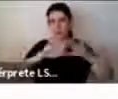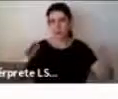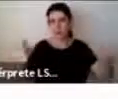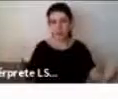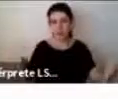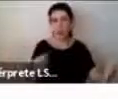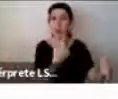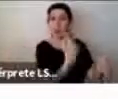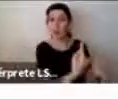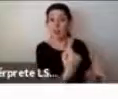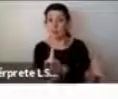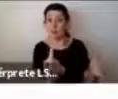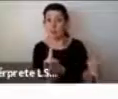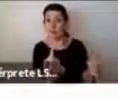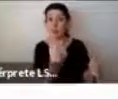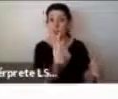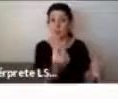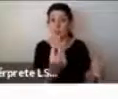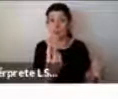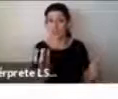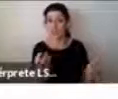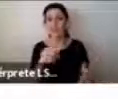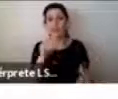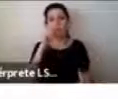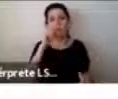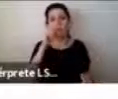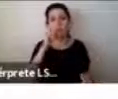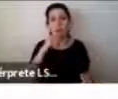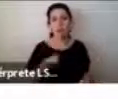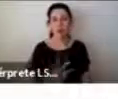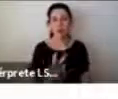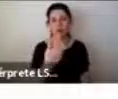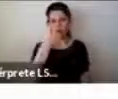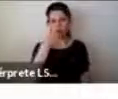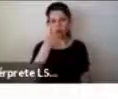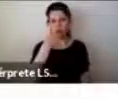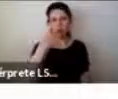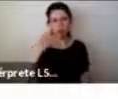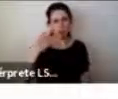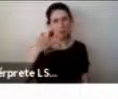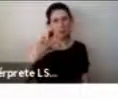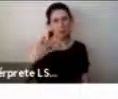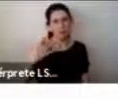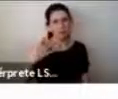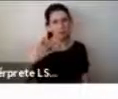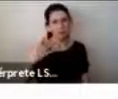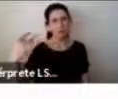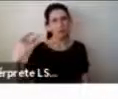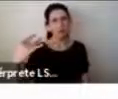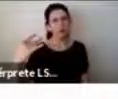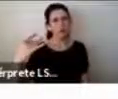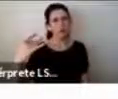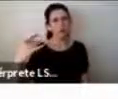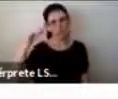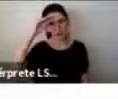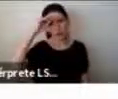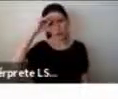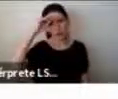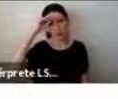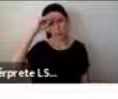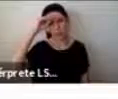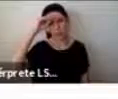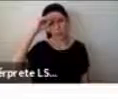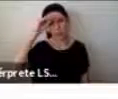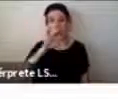implica que uno o reconozca en uno mismo vivencias relevantes que respondan a ciertas preguntas o que puedas